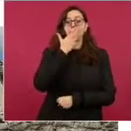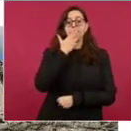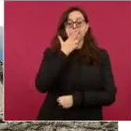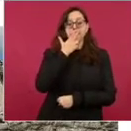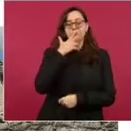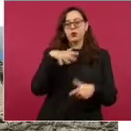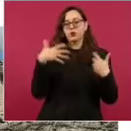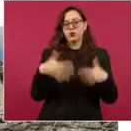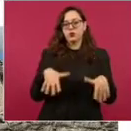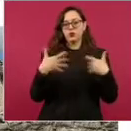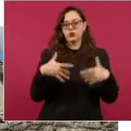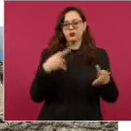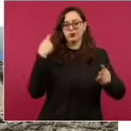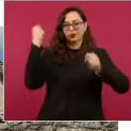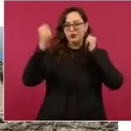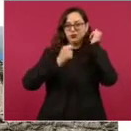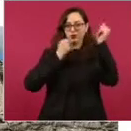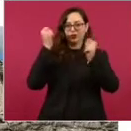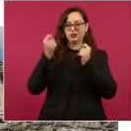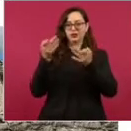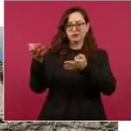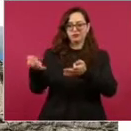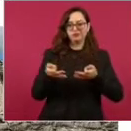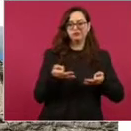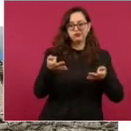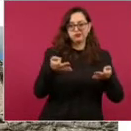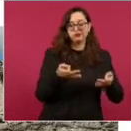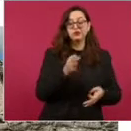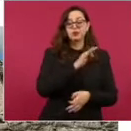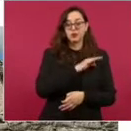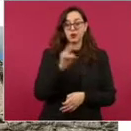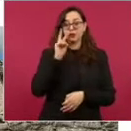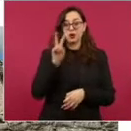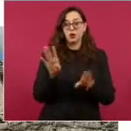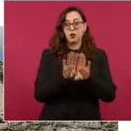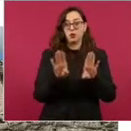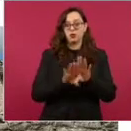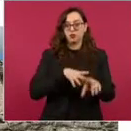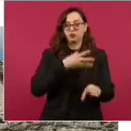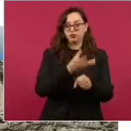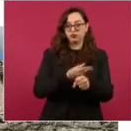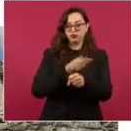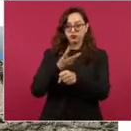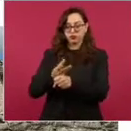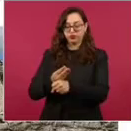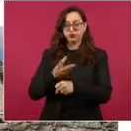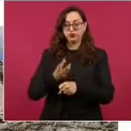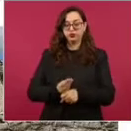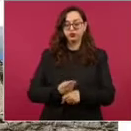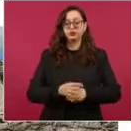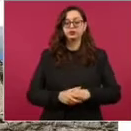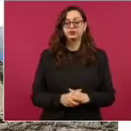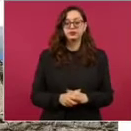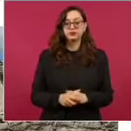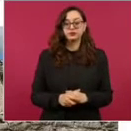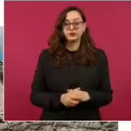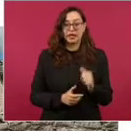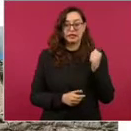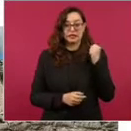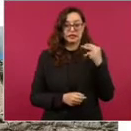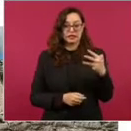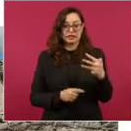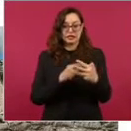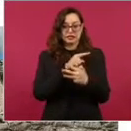atractivos para quienes viajen en el Tren Maya. El programa de mejoramiento de zonas arqueológicas interviene tres sitios